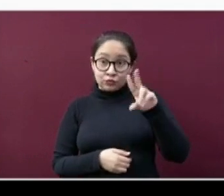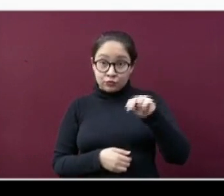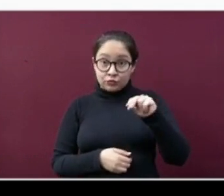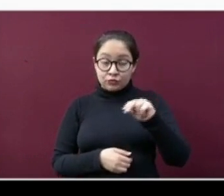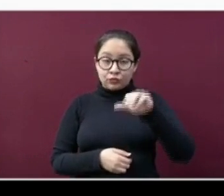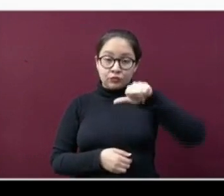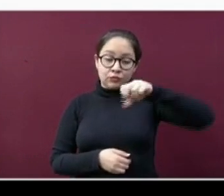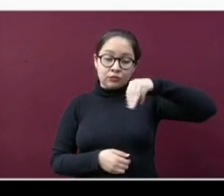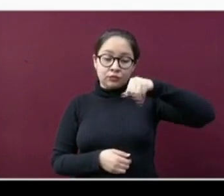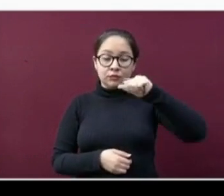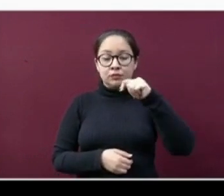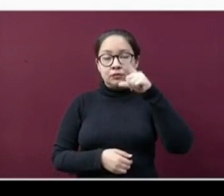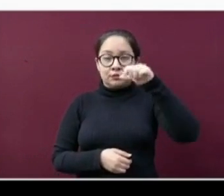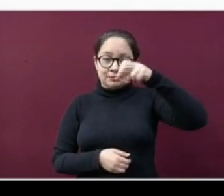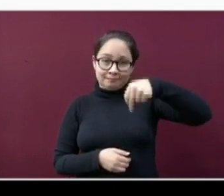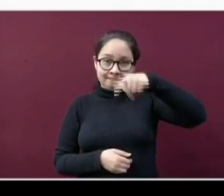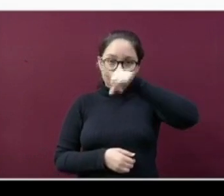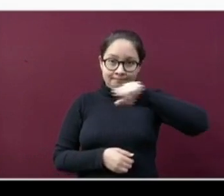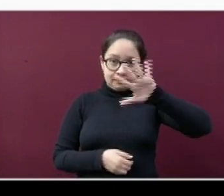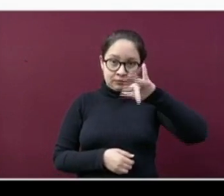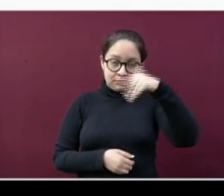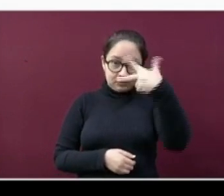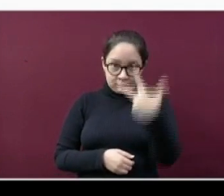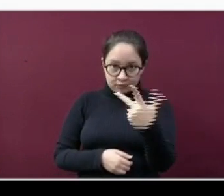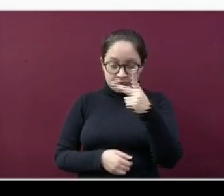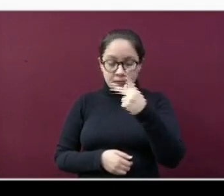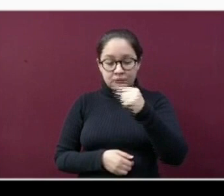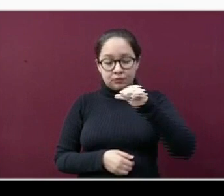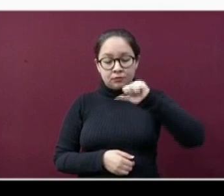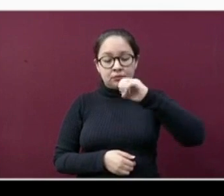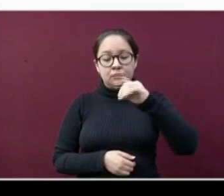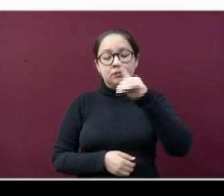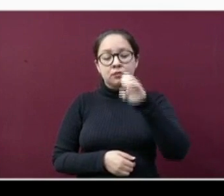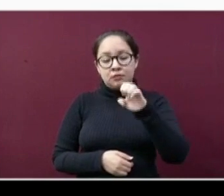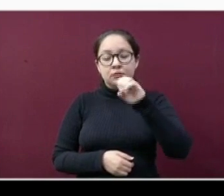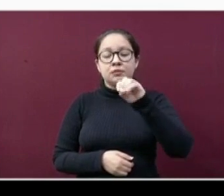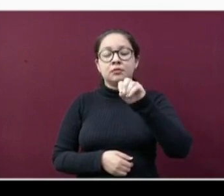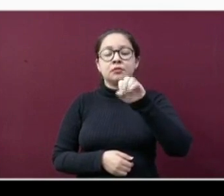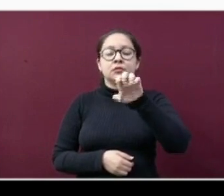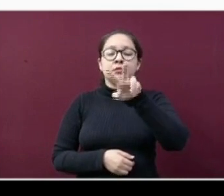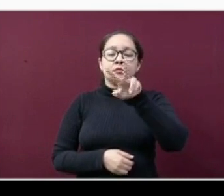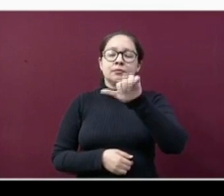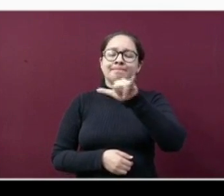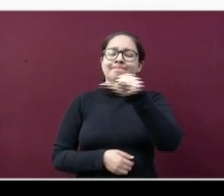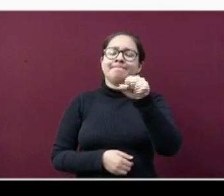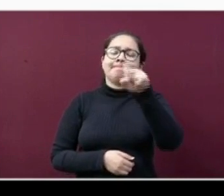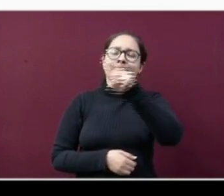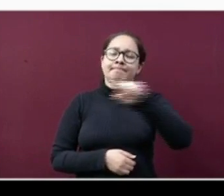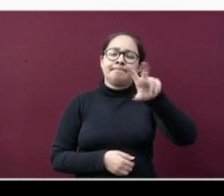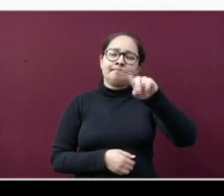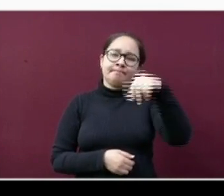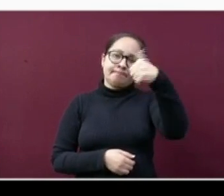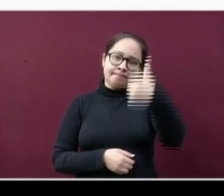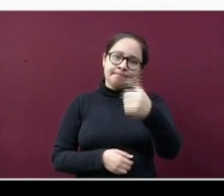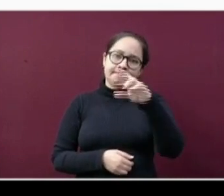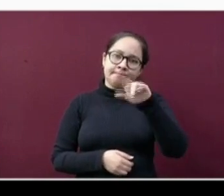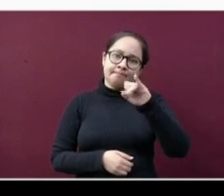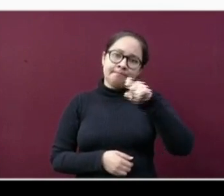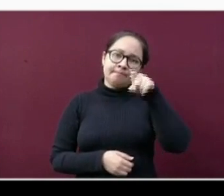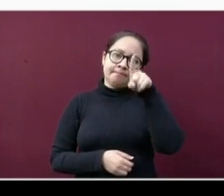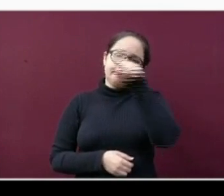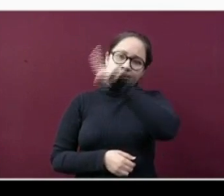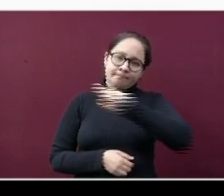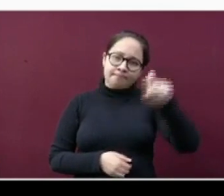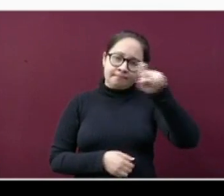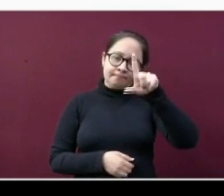Amatlán de los Reyes 158, Paso de Ovejas 136 y Rafael Delgado 120.